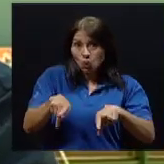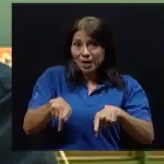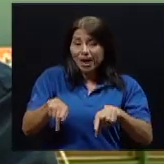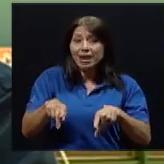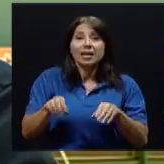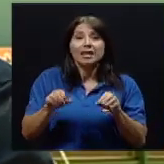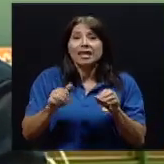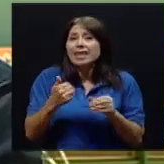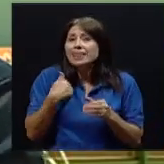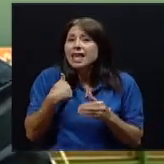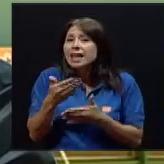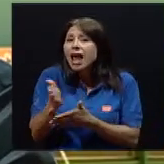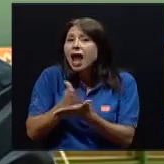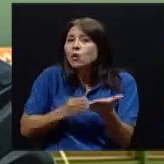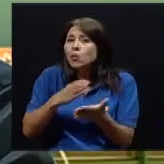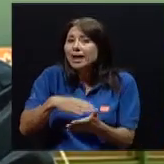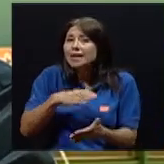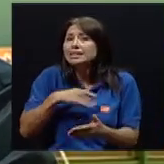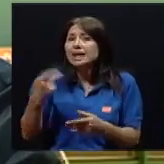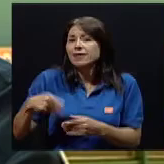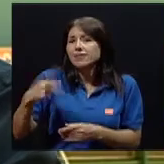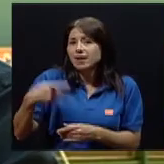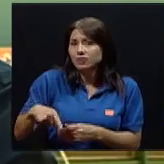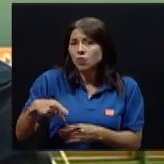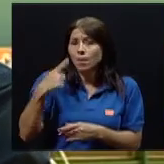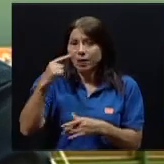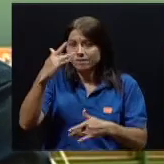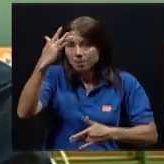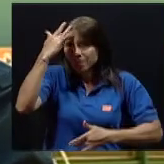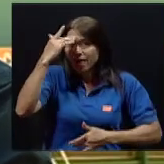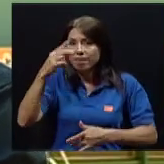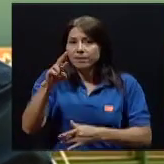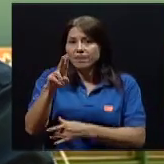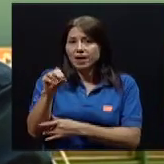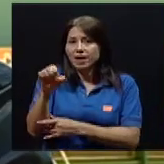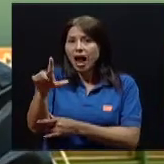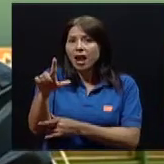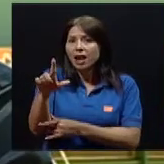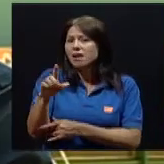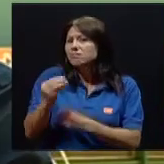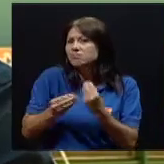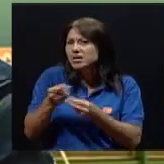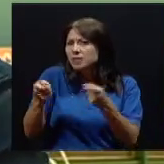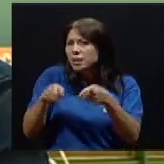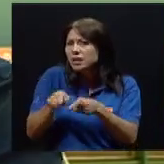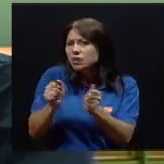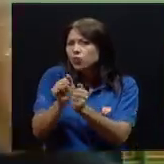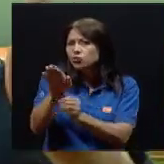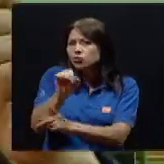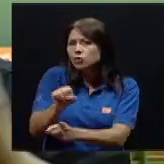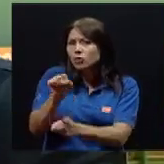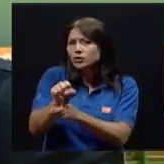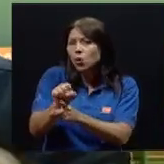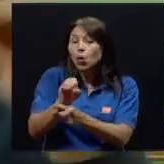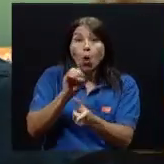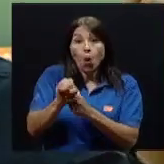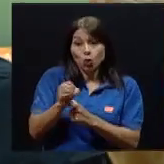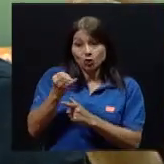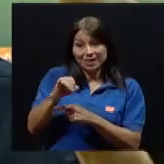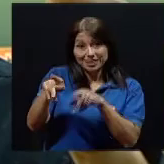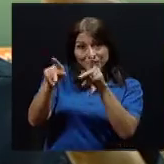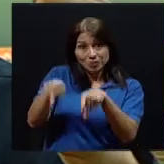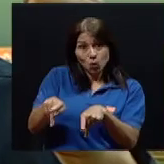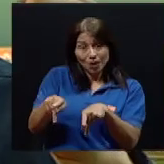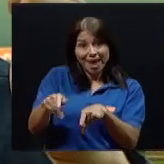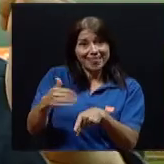enfermedad renal, cómo está su funcionalidad renal. E inmediatamente, si tiene alguna disfunción renal, pues preguntarme cómo está